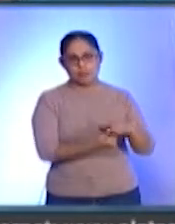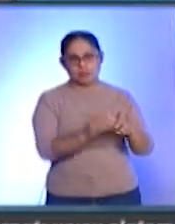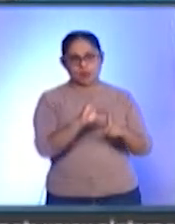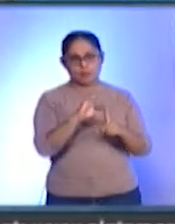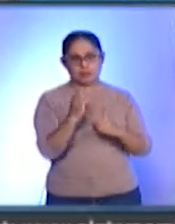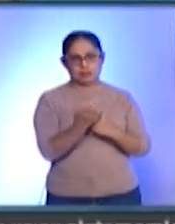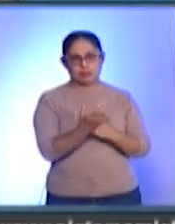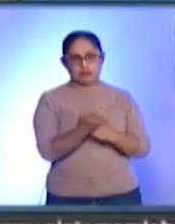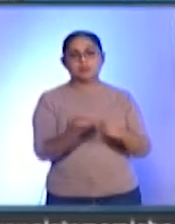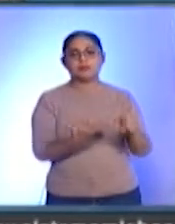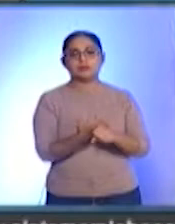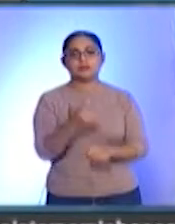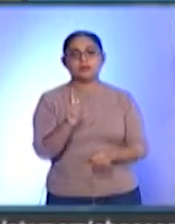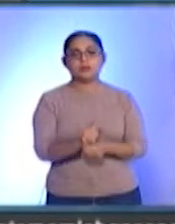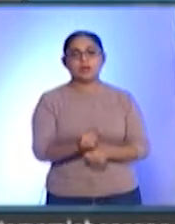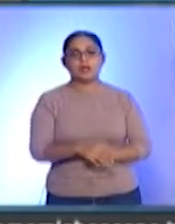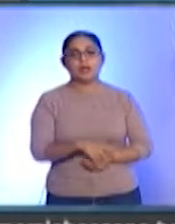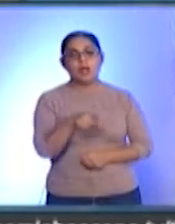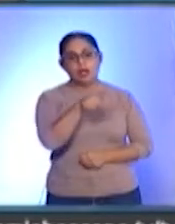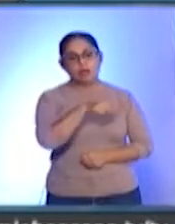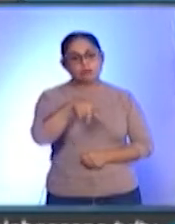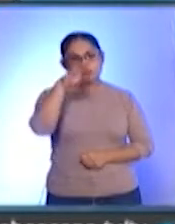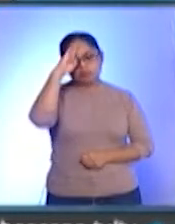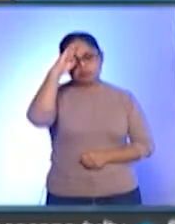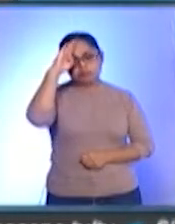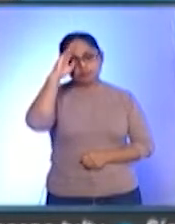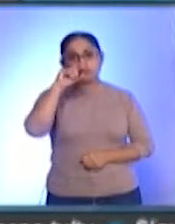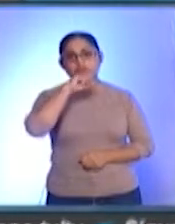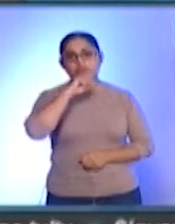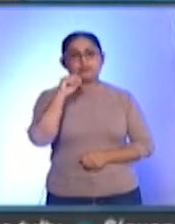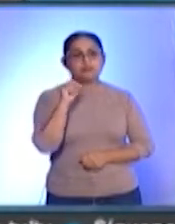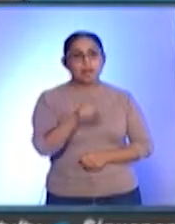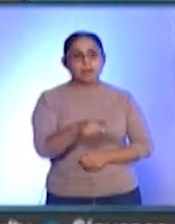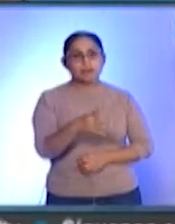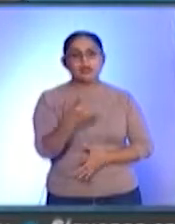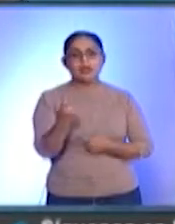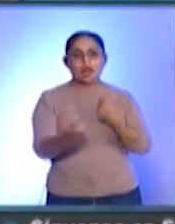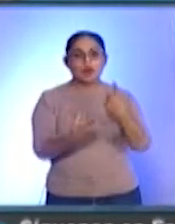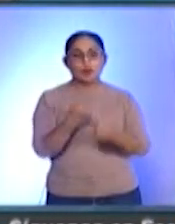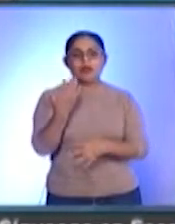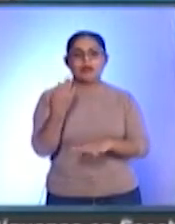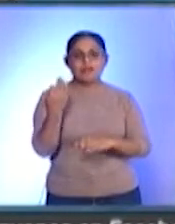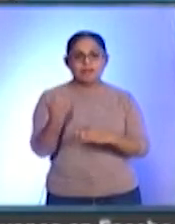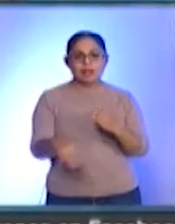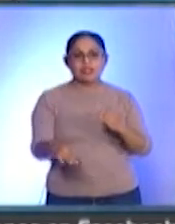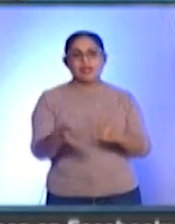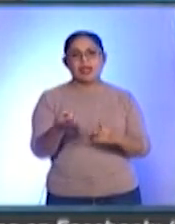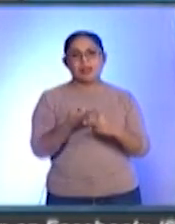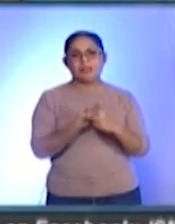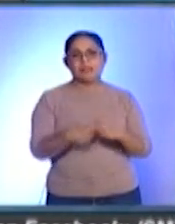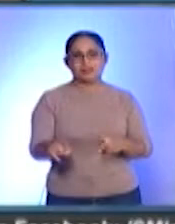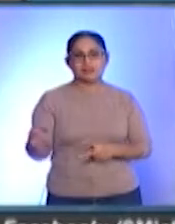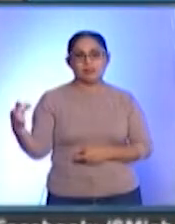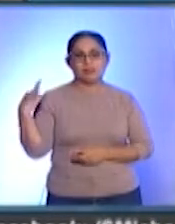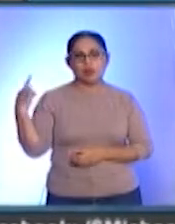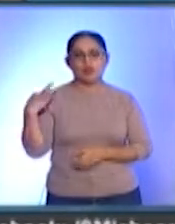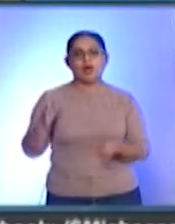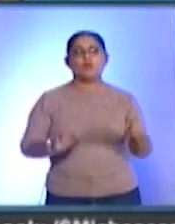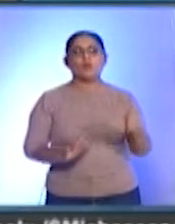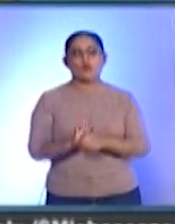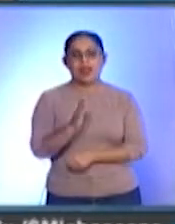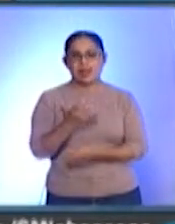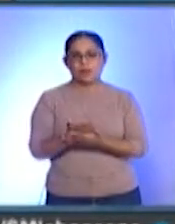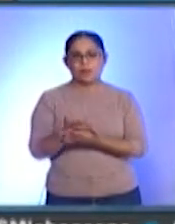pues se han definido en base también a algunos remanentes y economía que se tiene de vacuna de la que ha llegado para